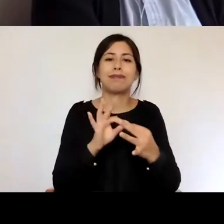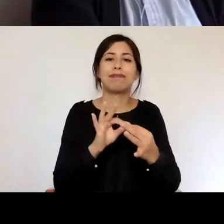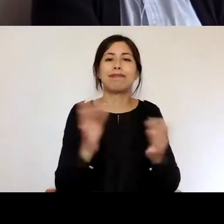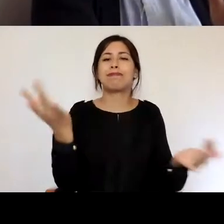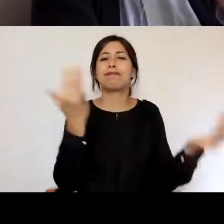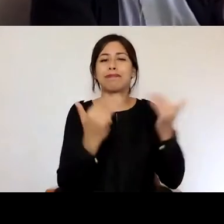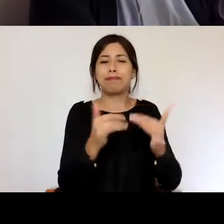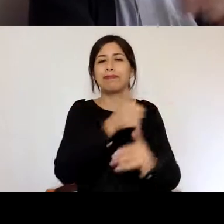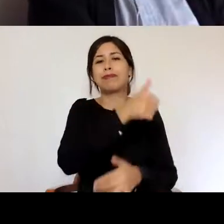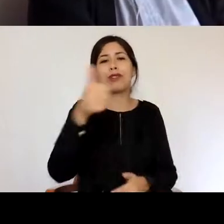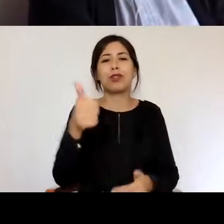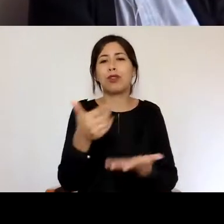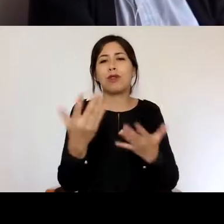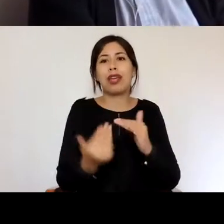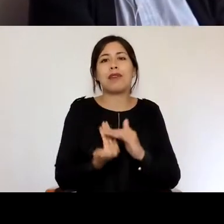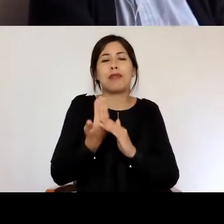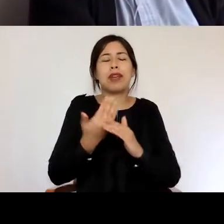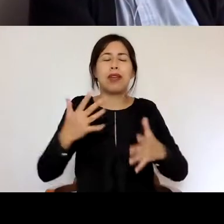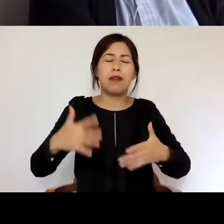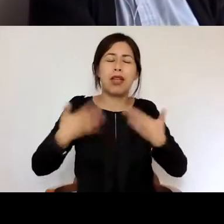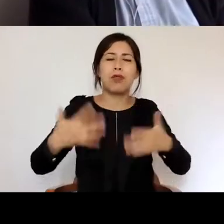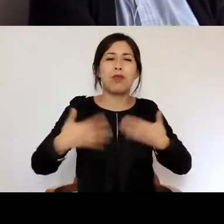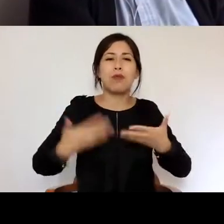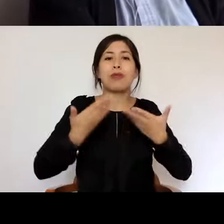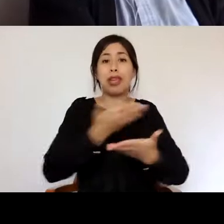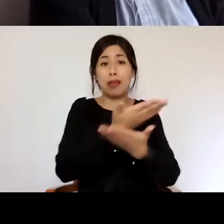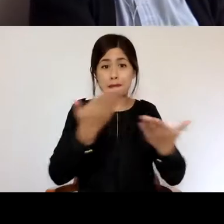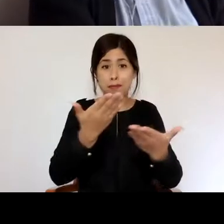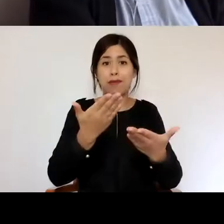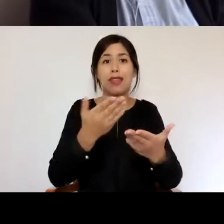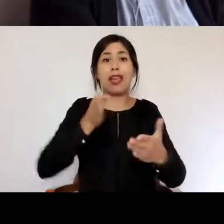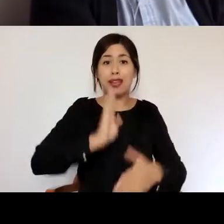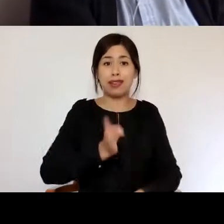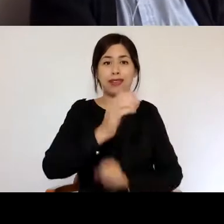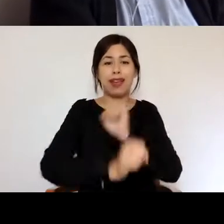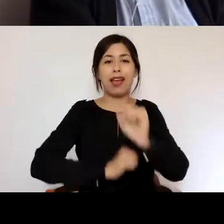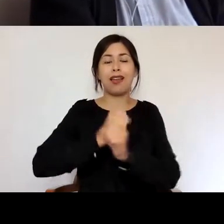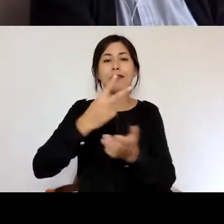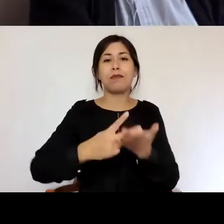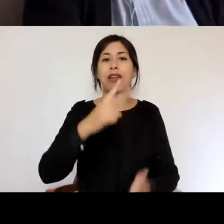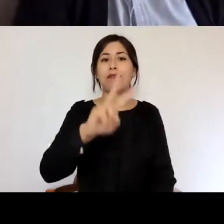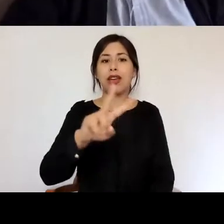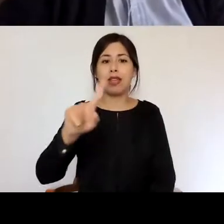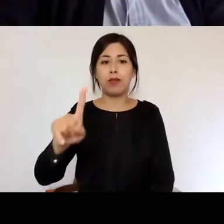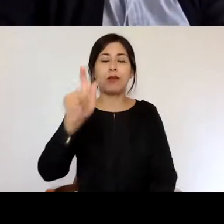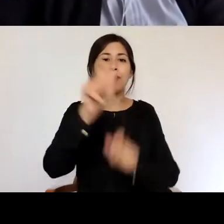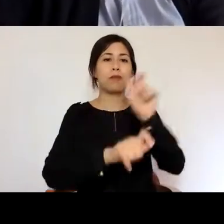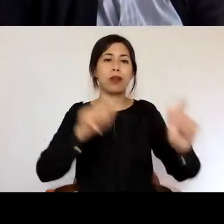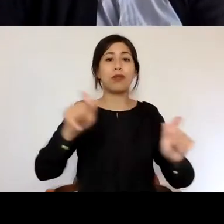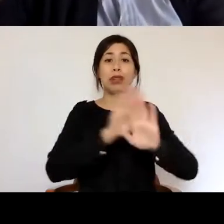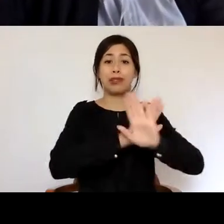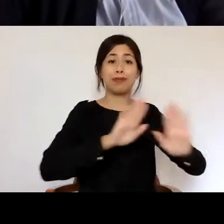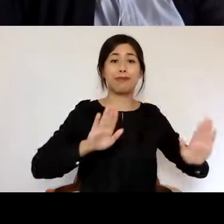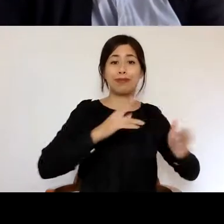y darles mucho entusiasmo a los que continúan el año 2021 y a los que están de salida del año 2020